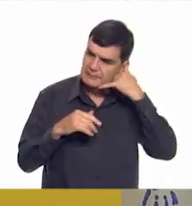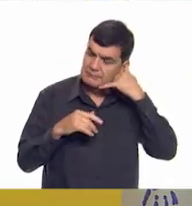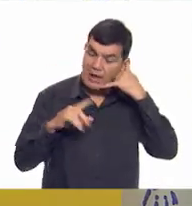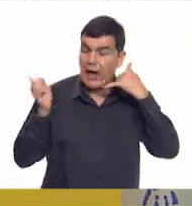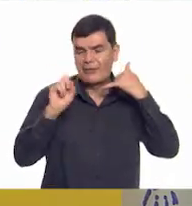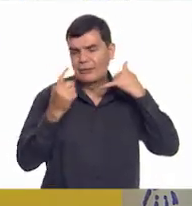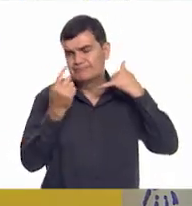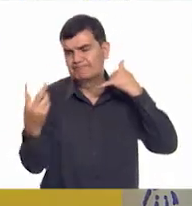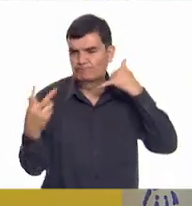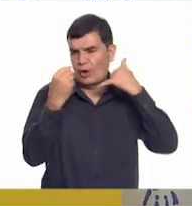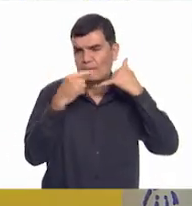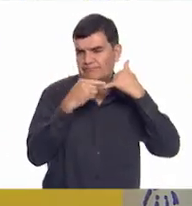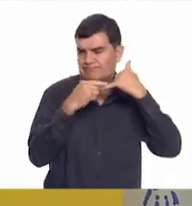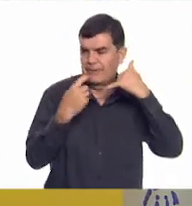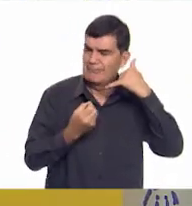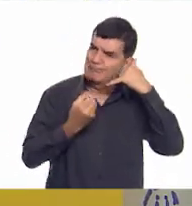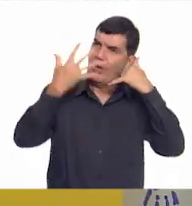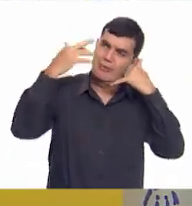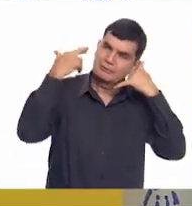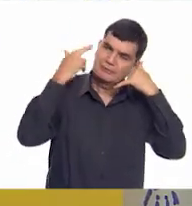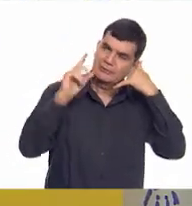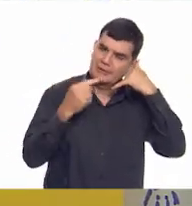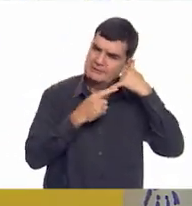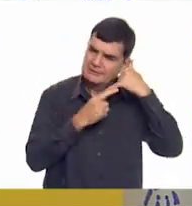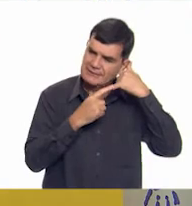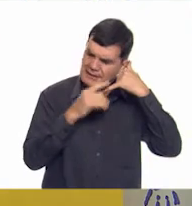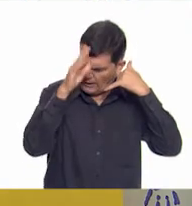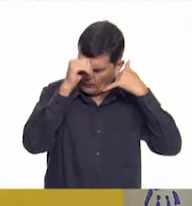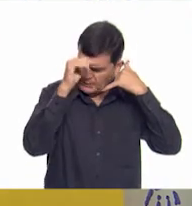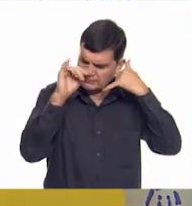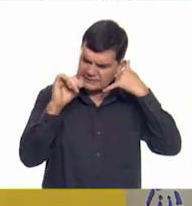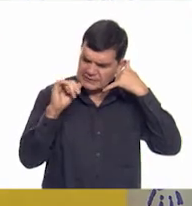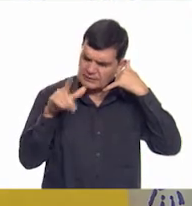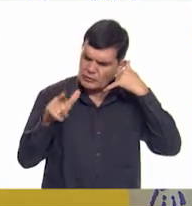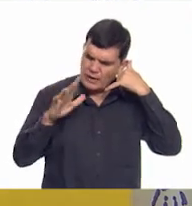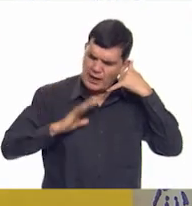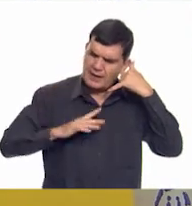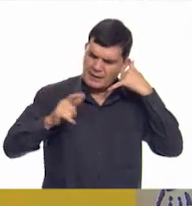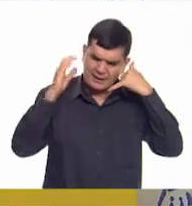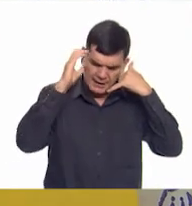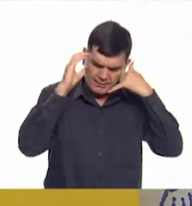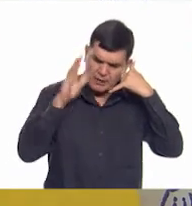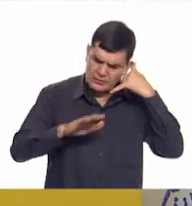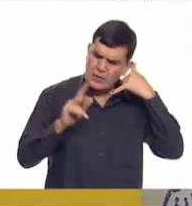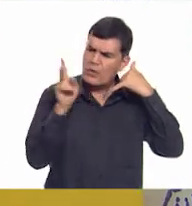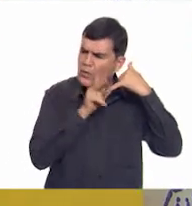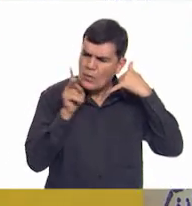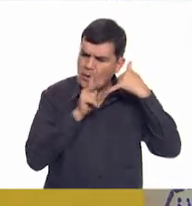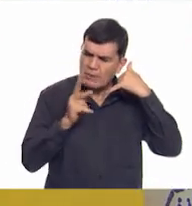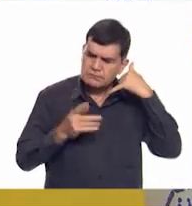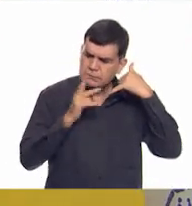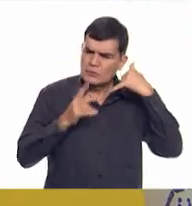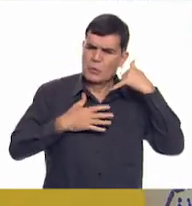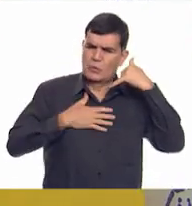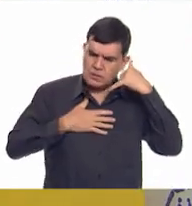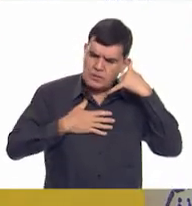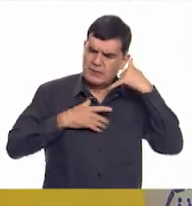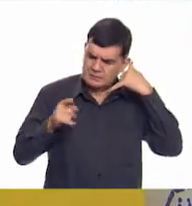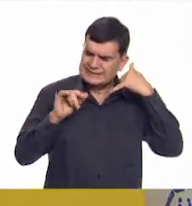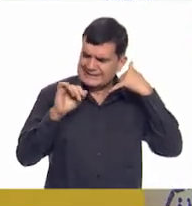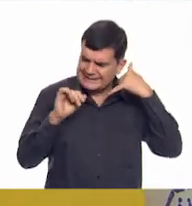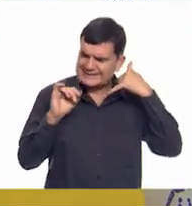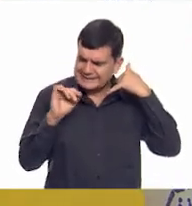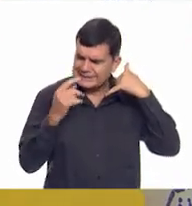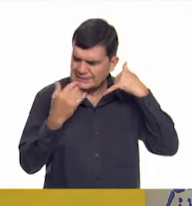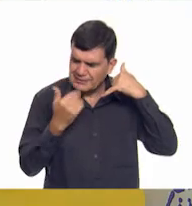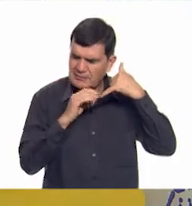Que no, no, que no lo ponga en altavoz. de acuerdo. Trata de estar en calma. Recuerda, respira muy profundo. Sí, en